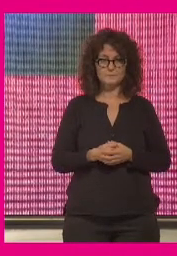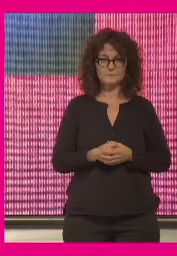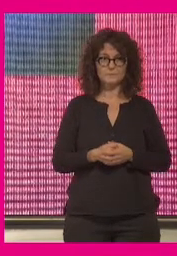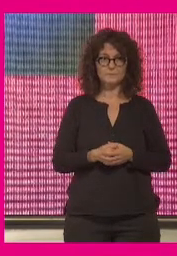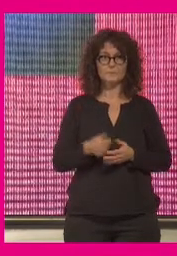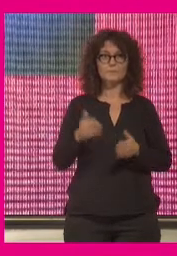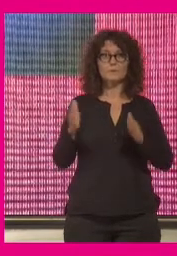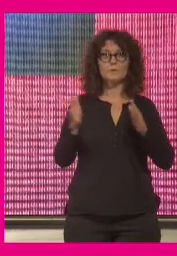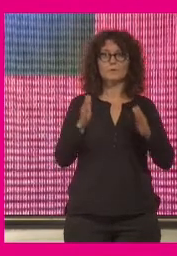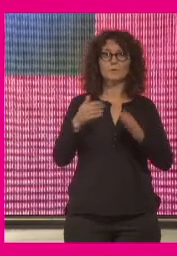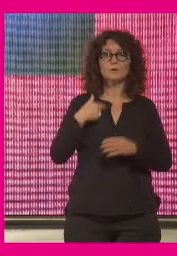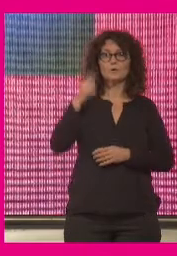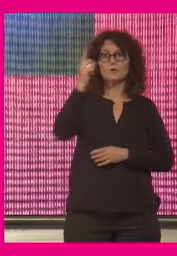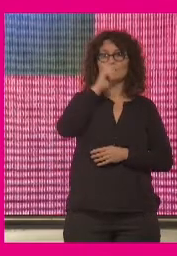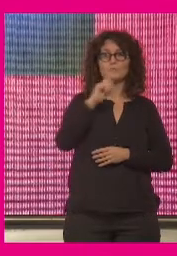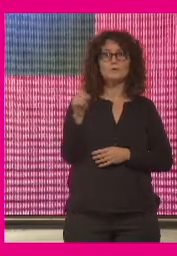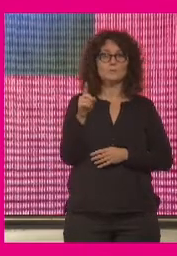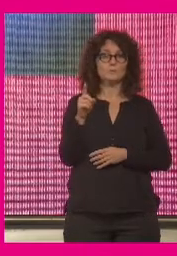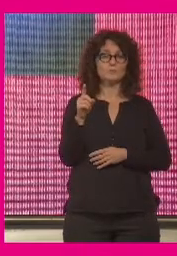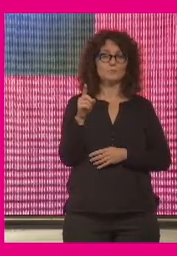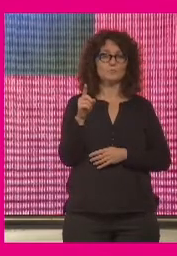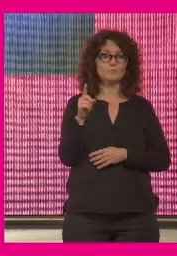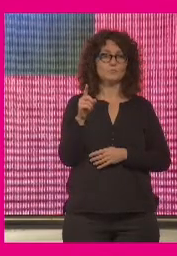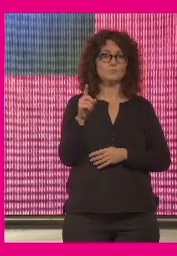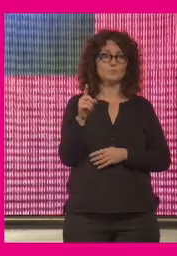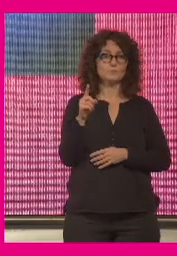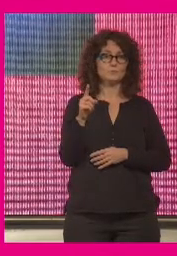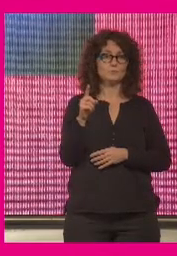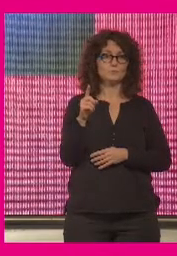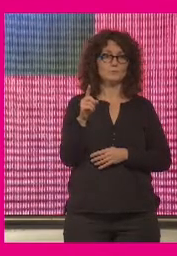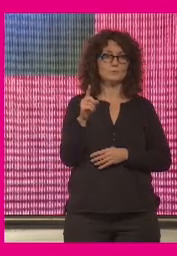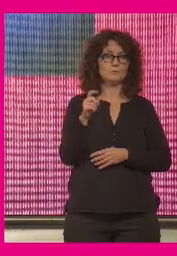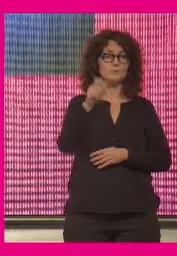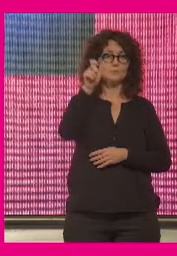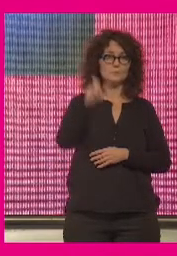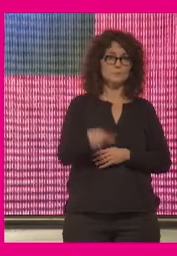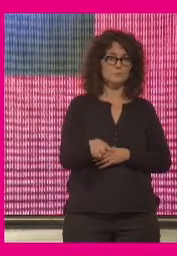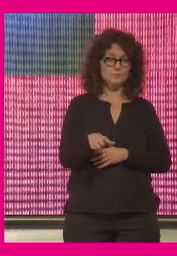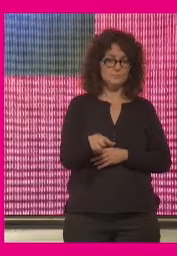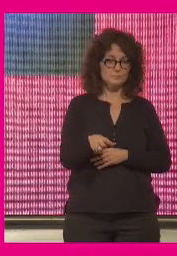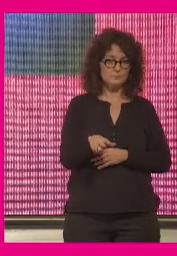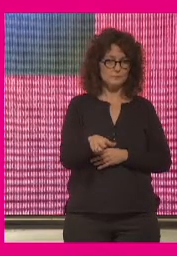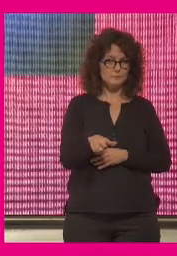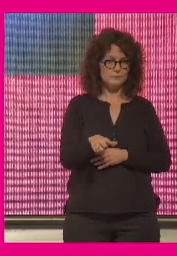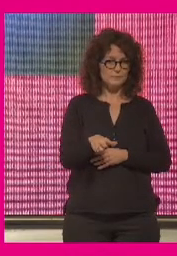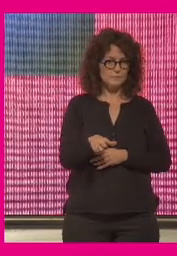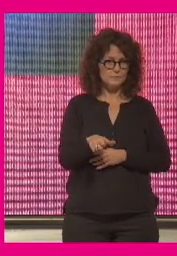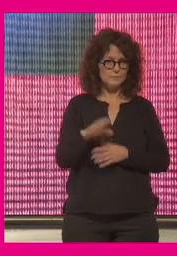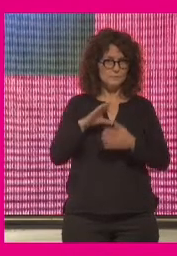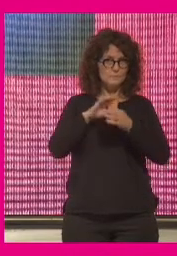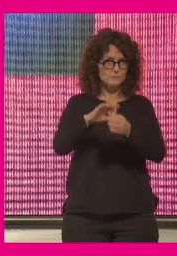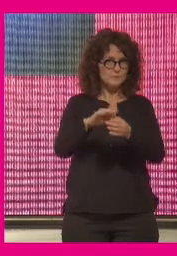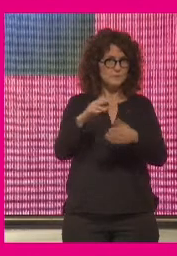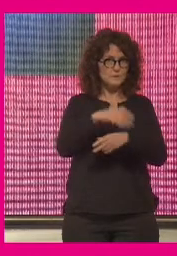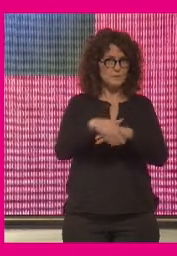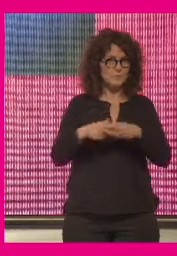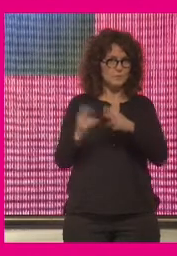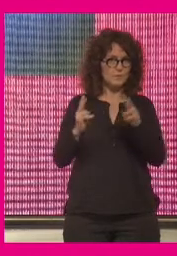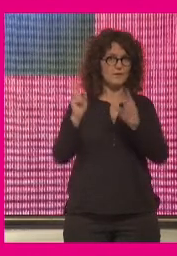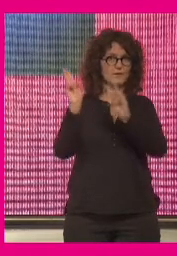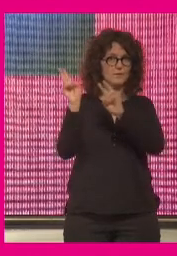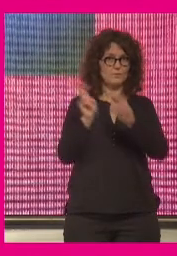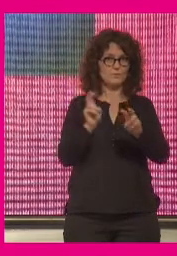bien cuál va a ser el sujeto cuál va a ser el pueblo correspondiente a ese tipo de democracia nueva